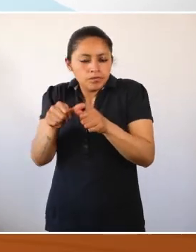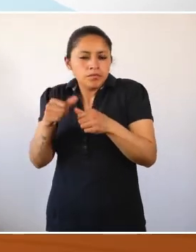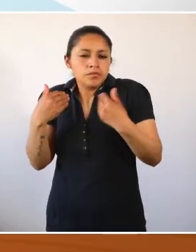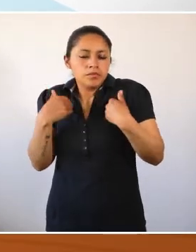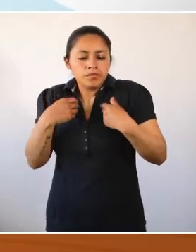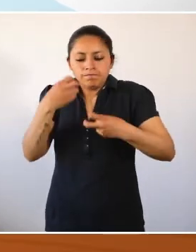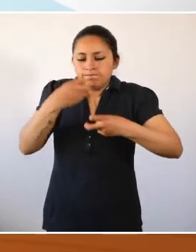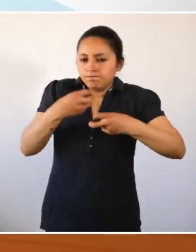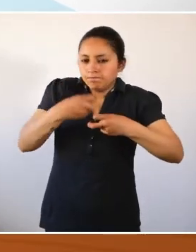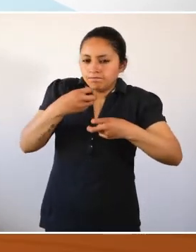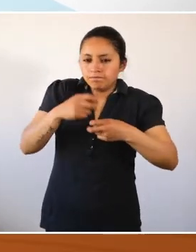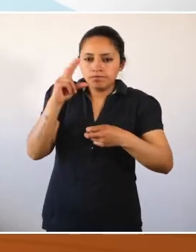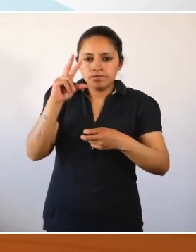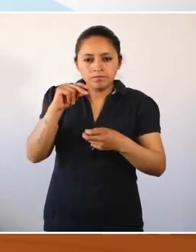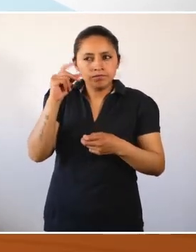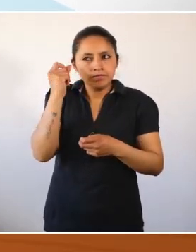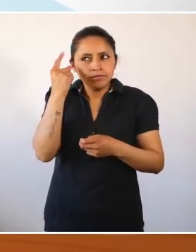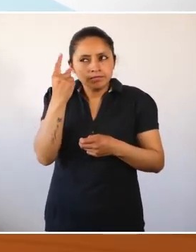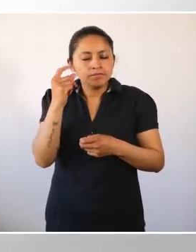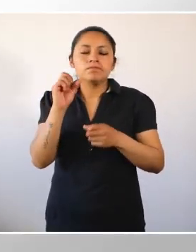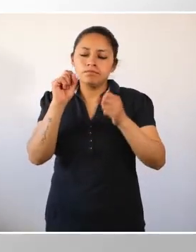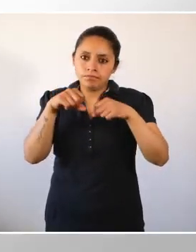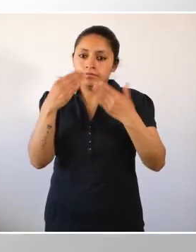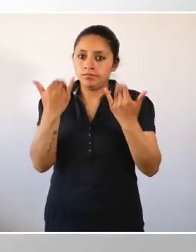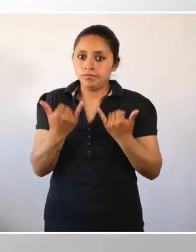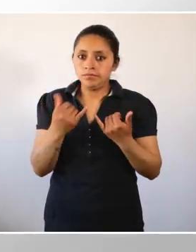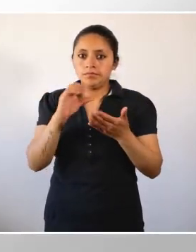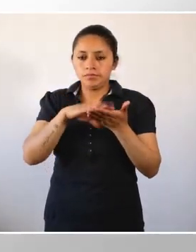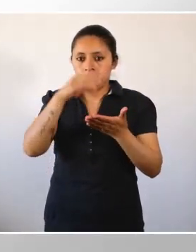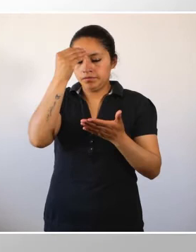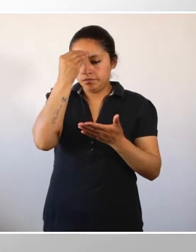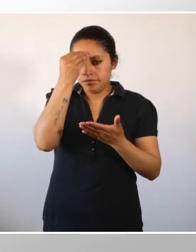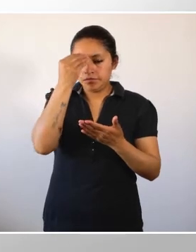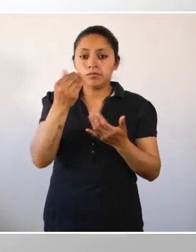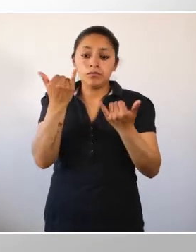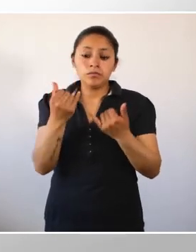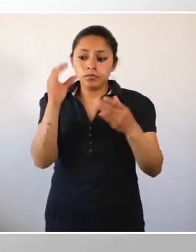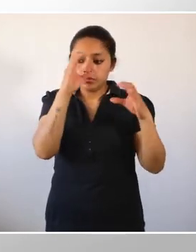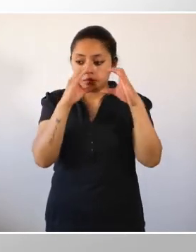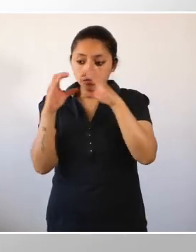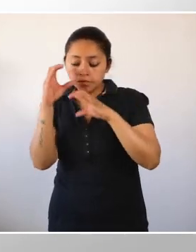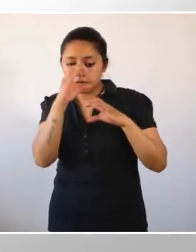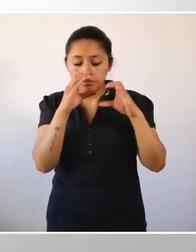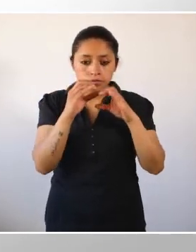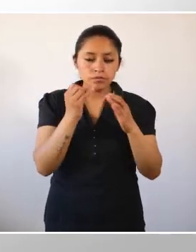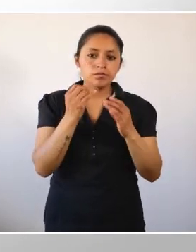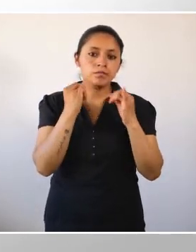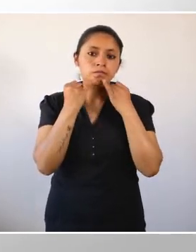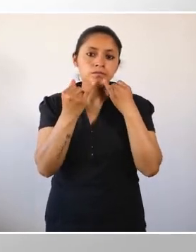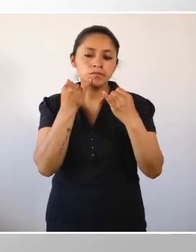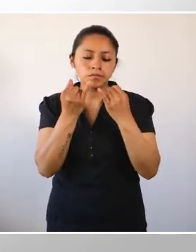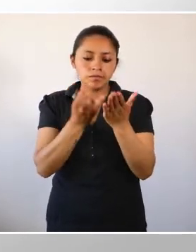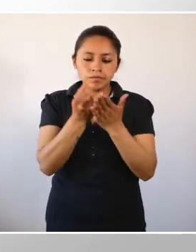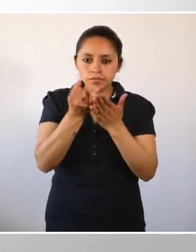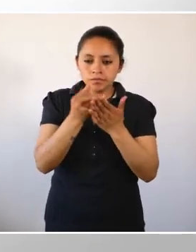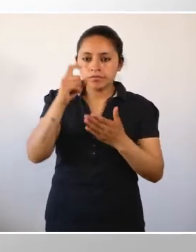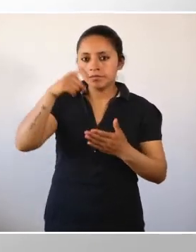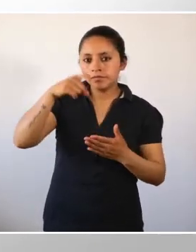reforzar las asignaturas que le han sido difíciles de comprender. Busquemos juntos tutoriales o información en Internet